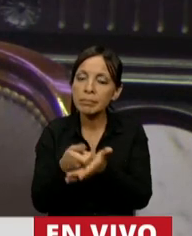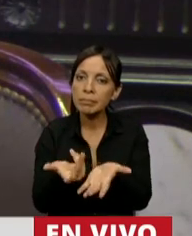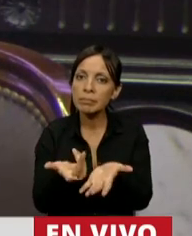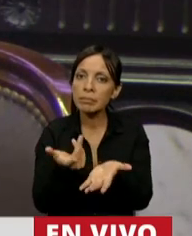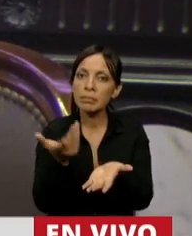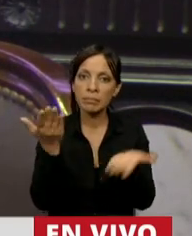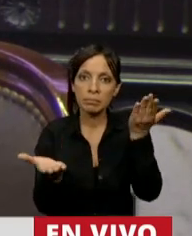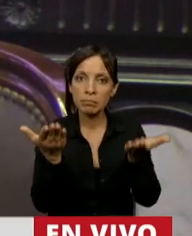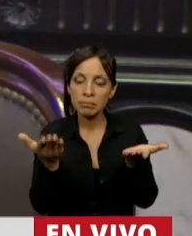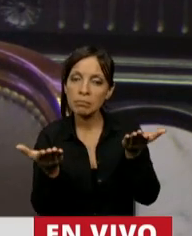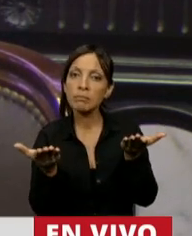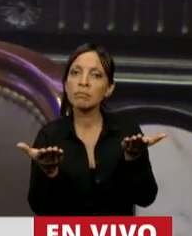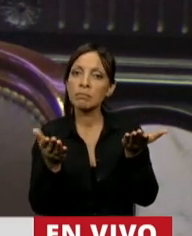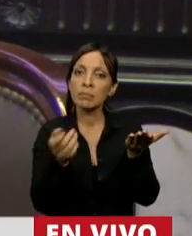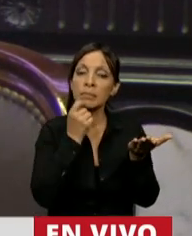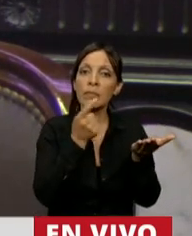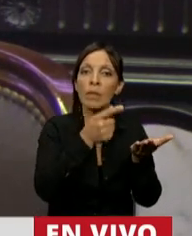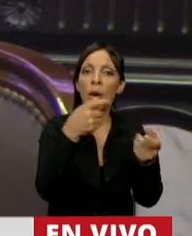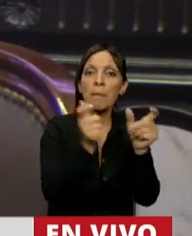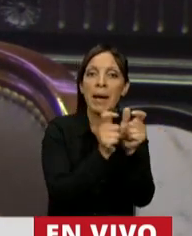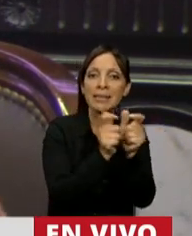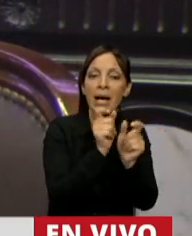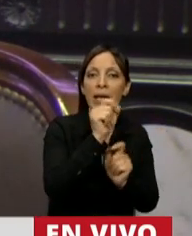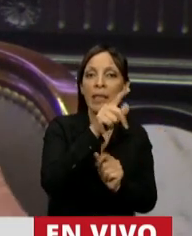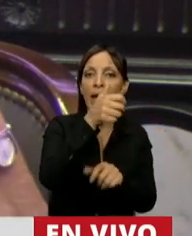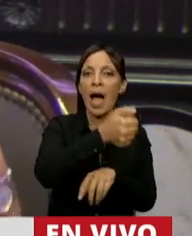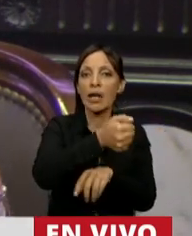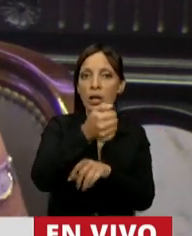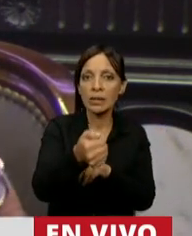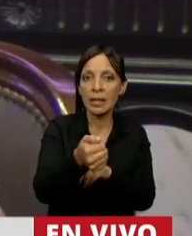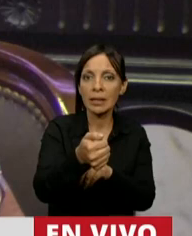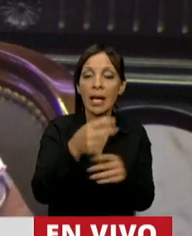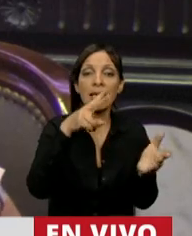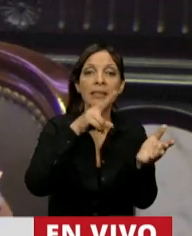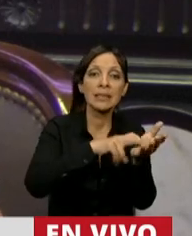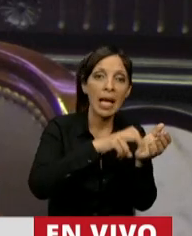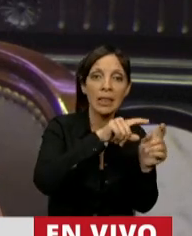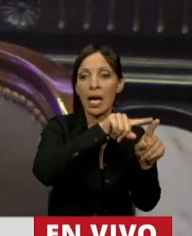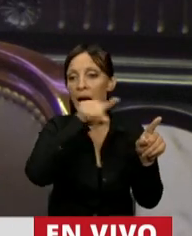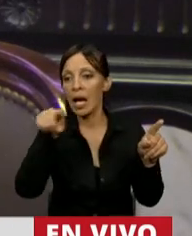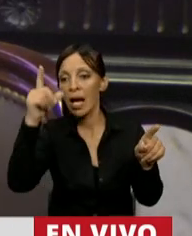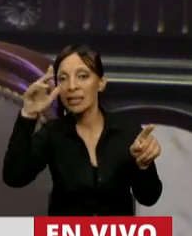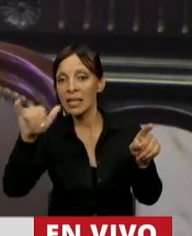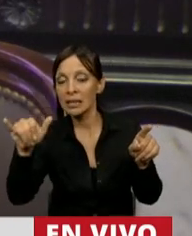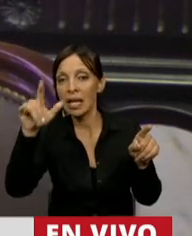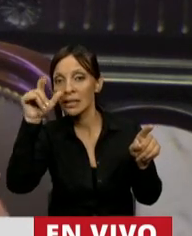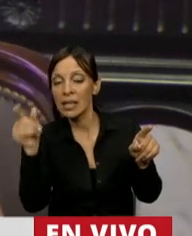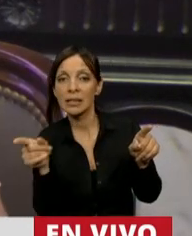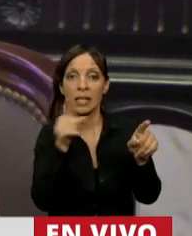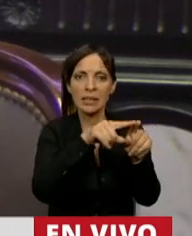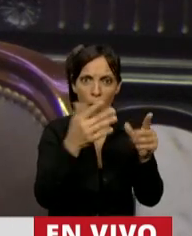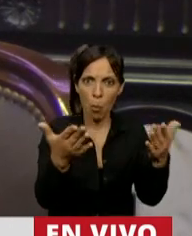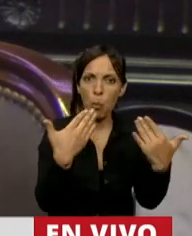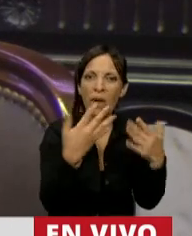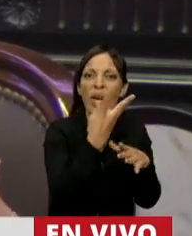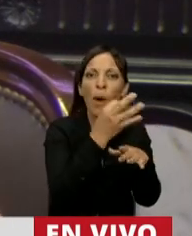menor, que hoy un pasaje de aerolíneas argentina, Salta E6, E6 a Salta nos puede llegar a costar 40 mil